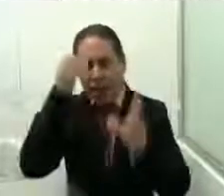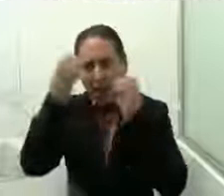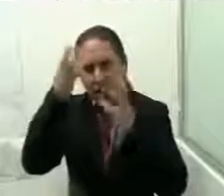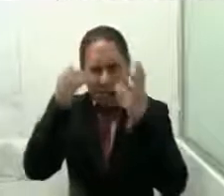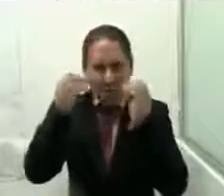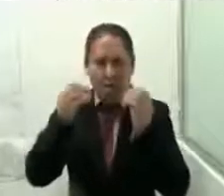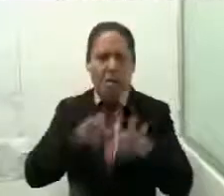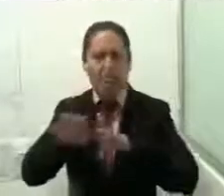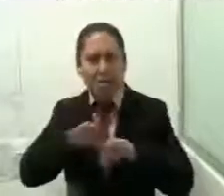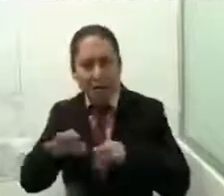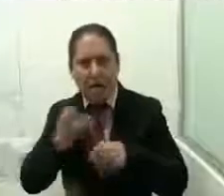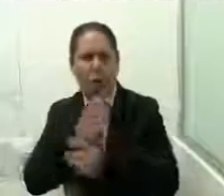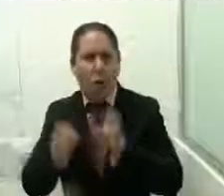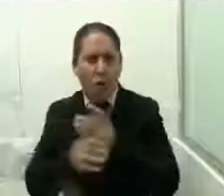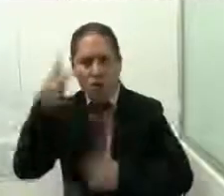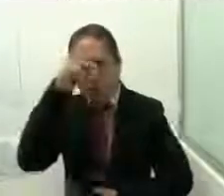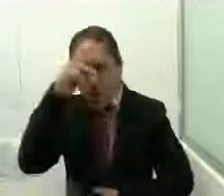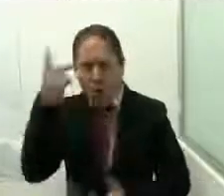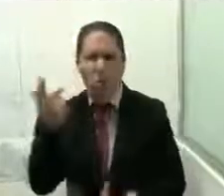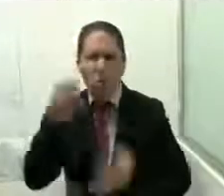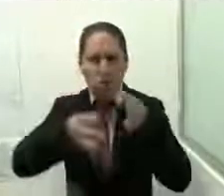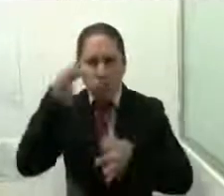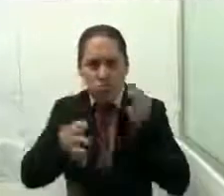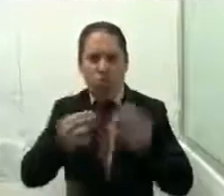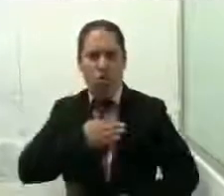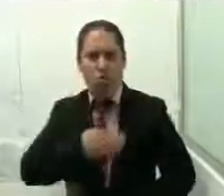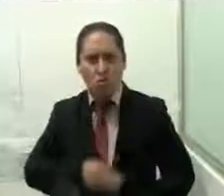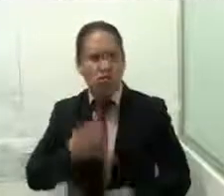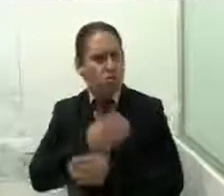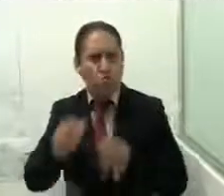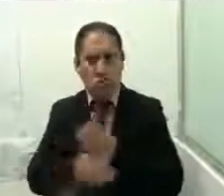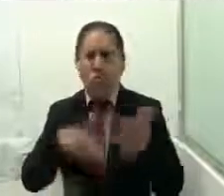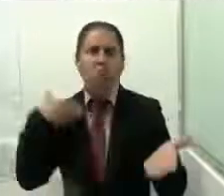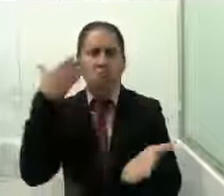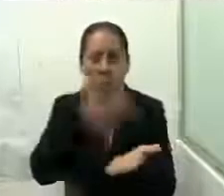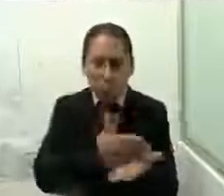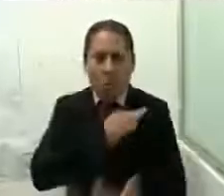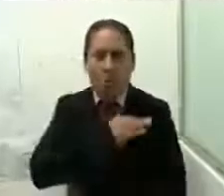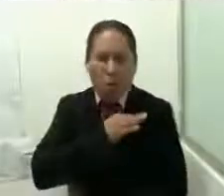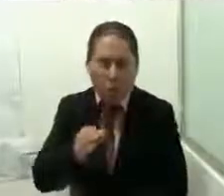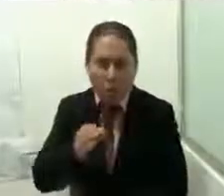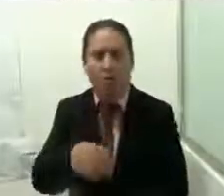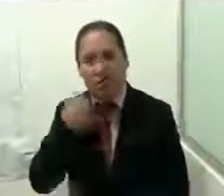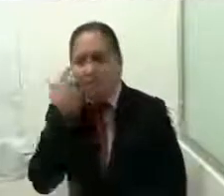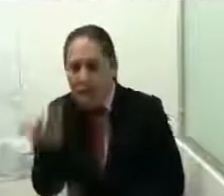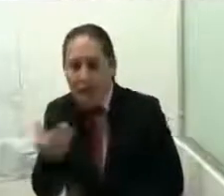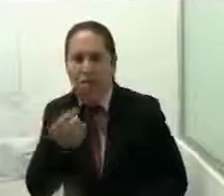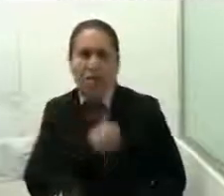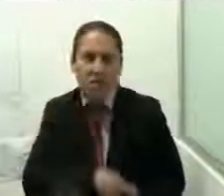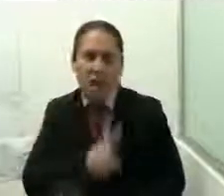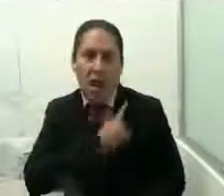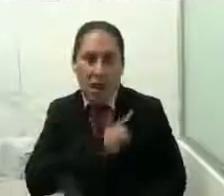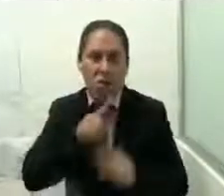a donde acudir por cualquier tema de violencia de género quisiéramos verdad mucha salud Ciudad Mujer en diferentes